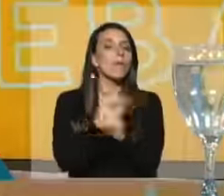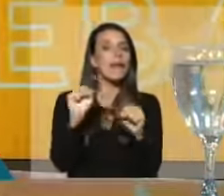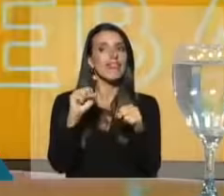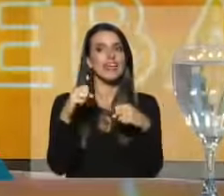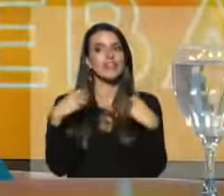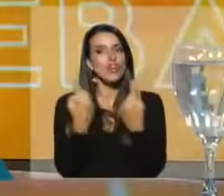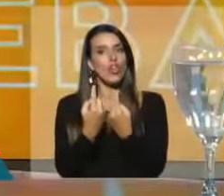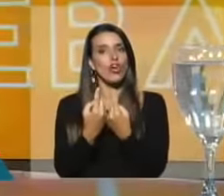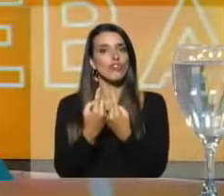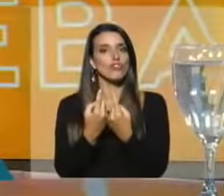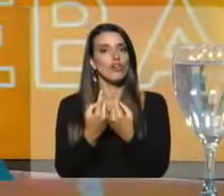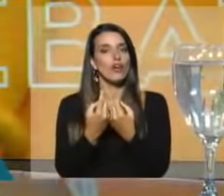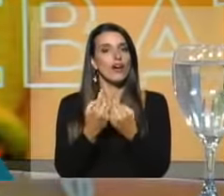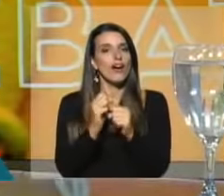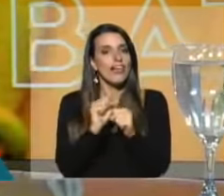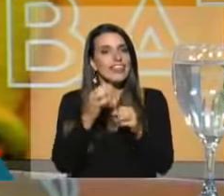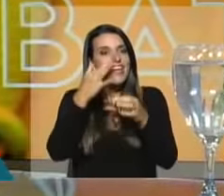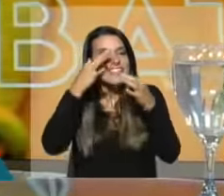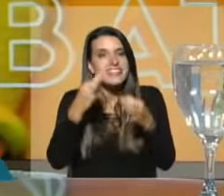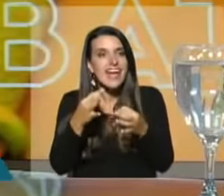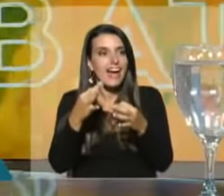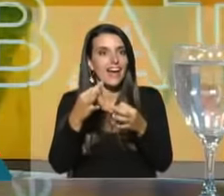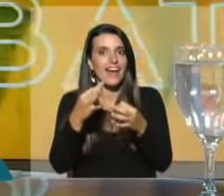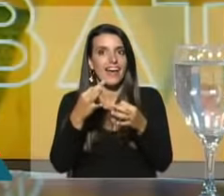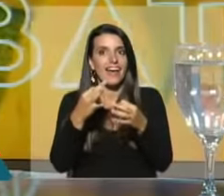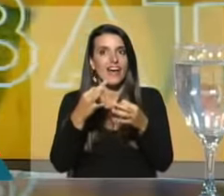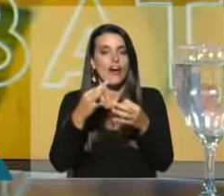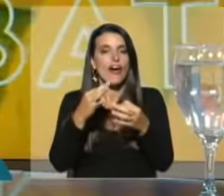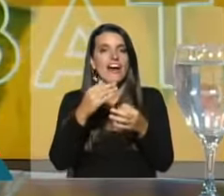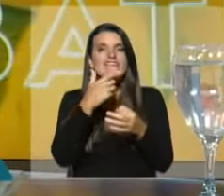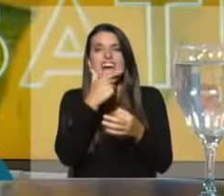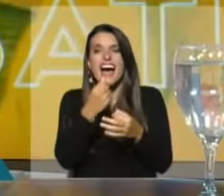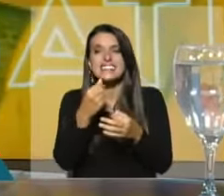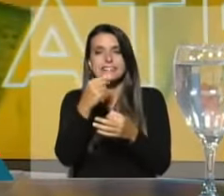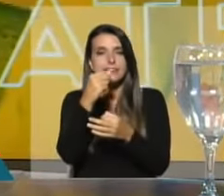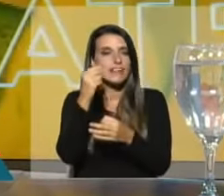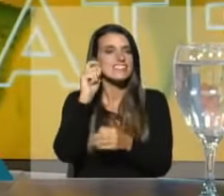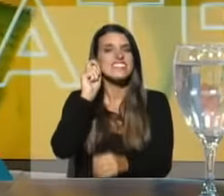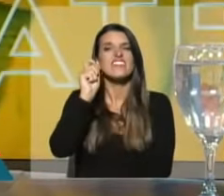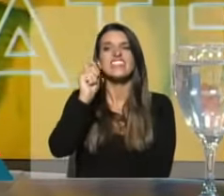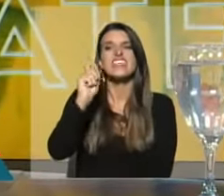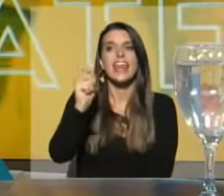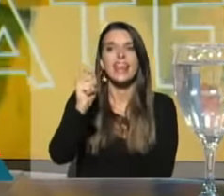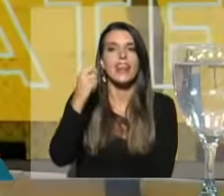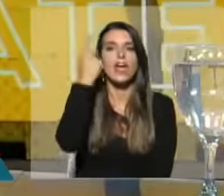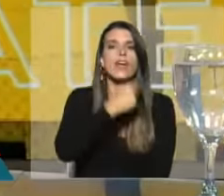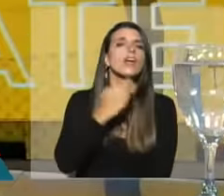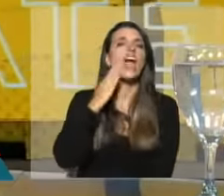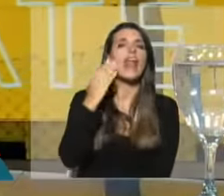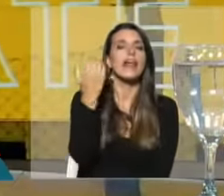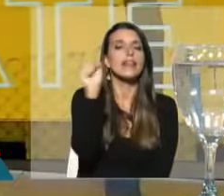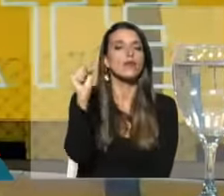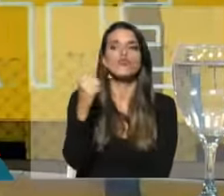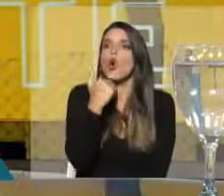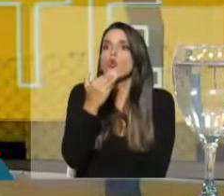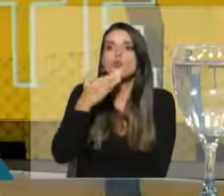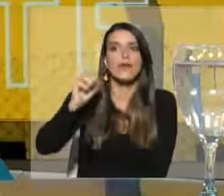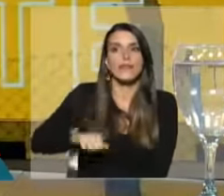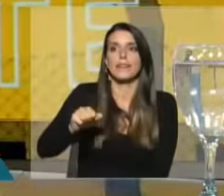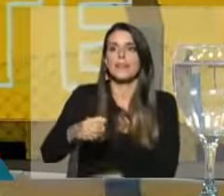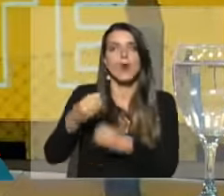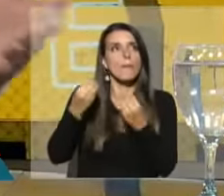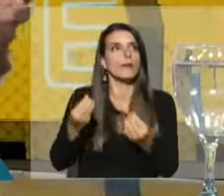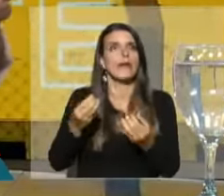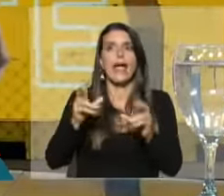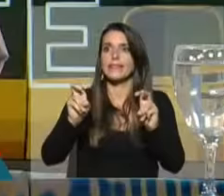poner el rayo láser en combatir la delincuencia. Yo, sinceramente, no entiendo por qué se metieron